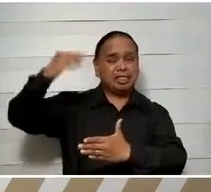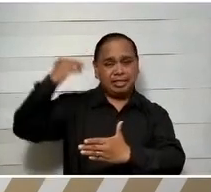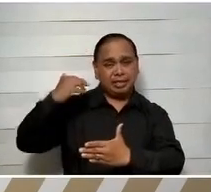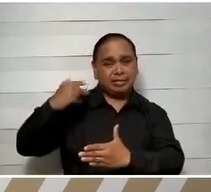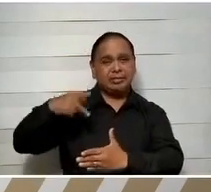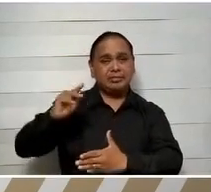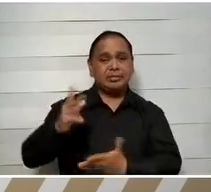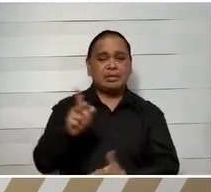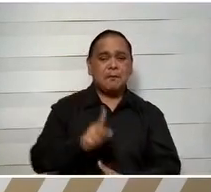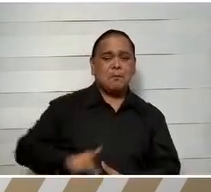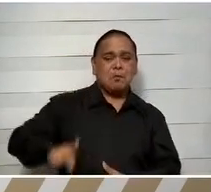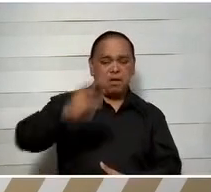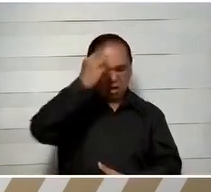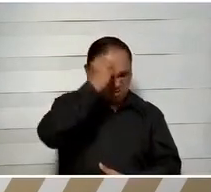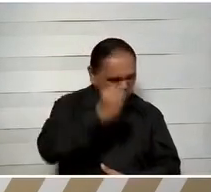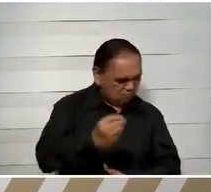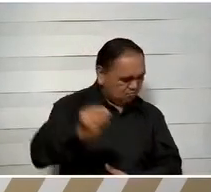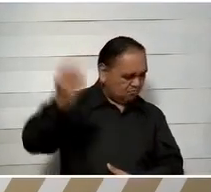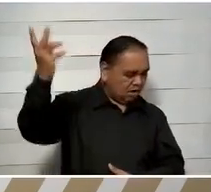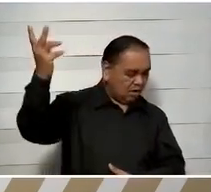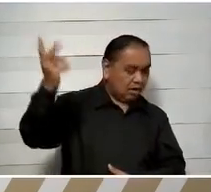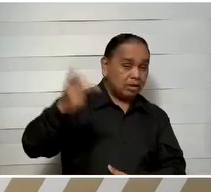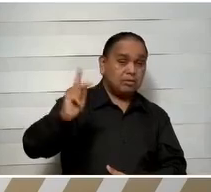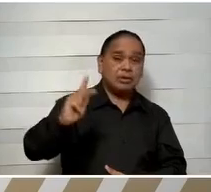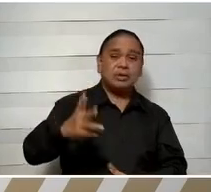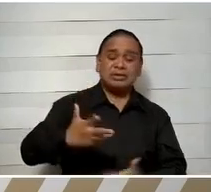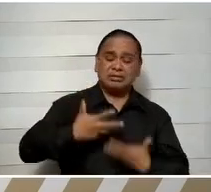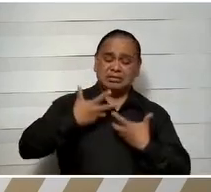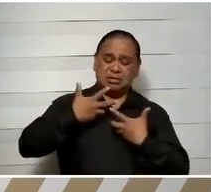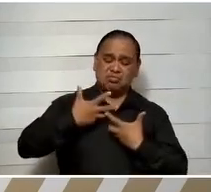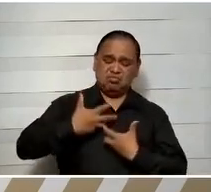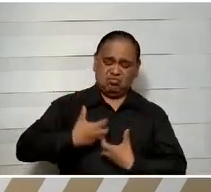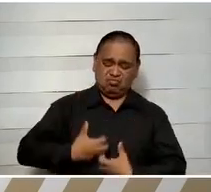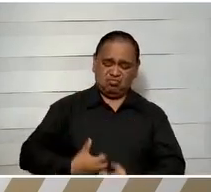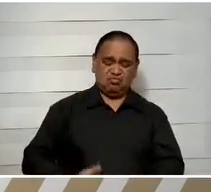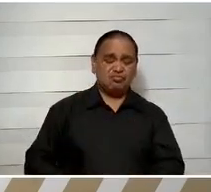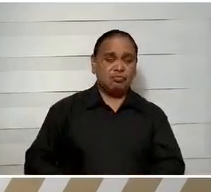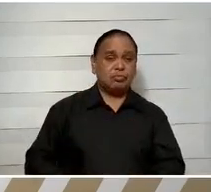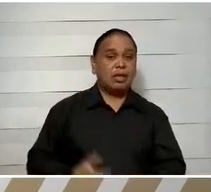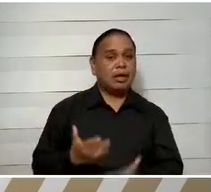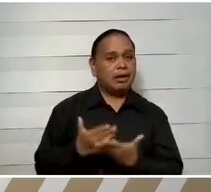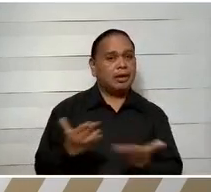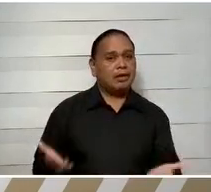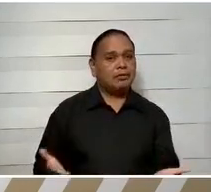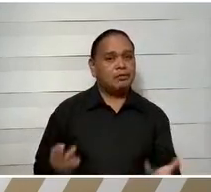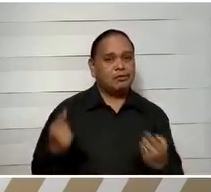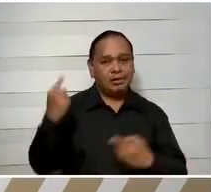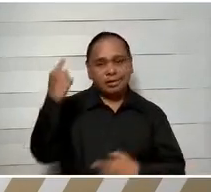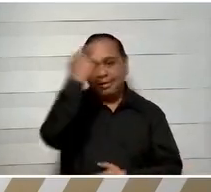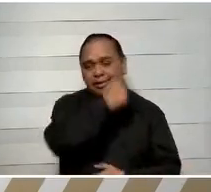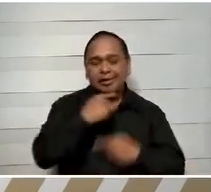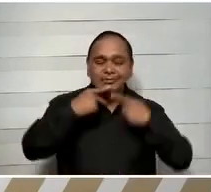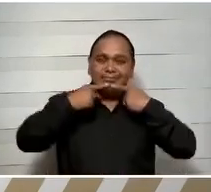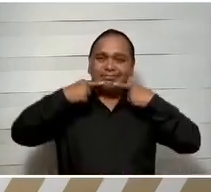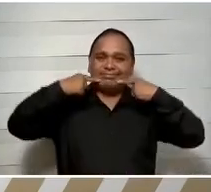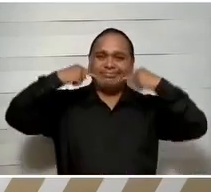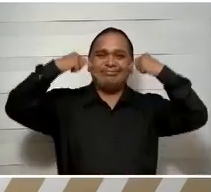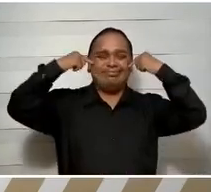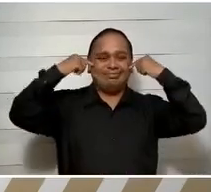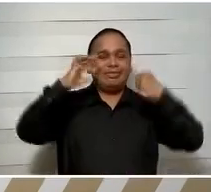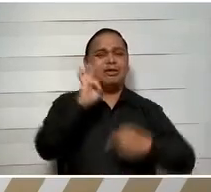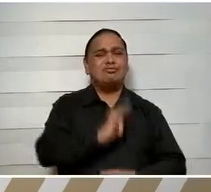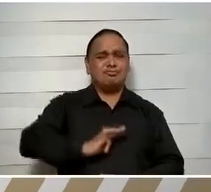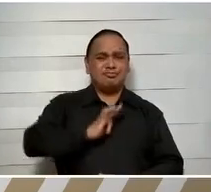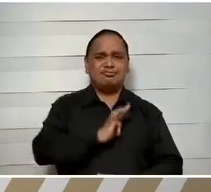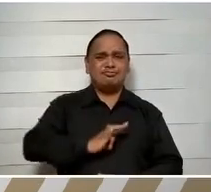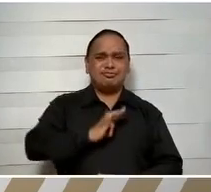el pueblo más olvidado de la tierra, más triste de la tierra, decía yo. Y hoy la cara de felicidad y me encantó que